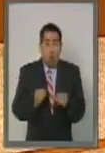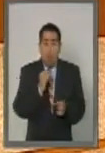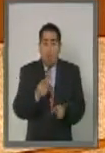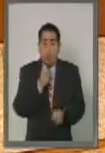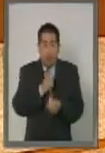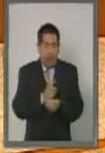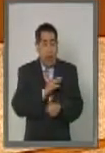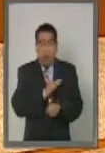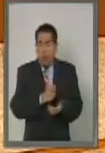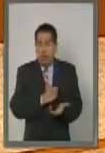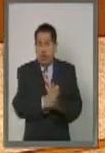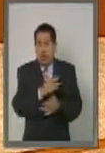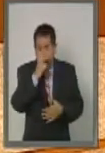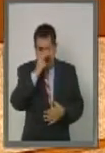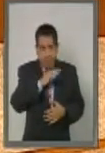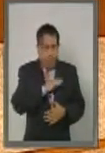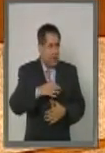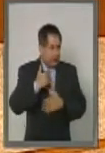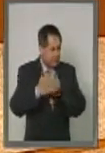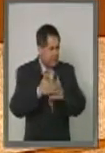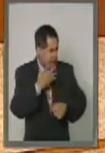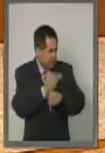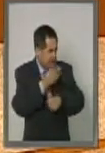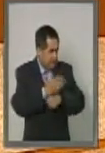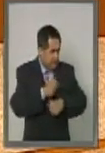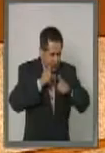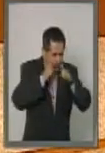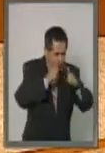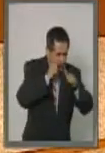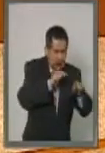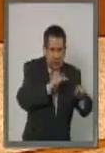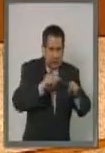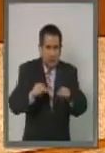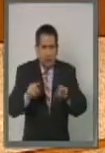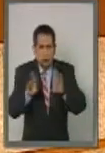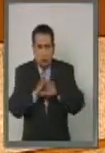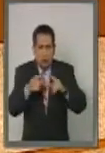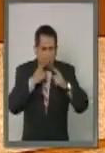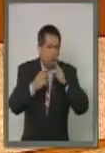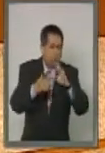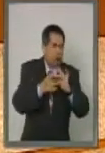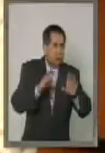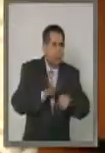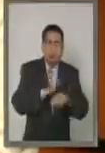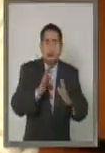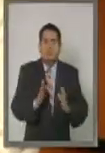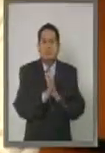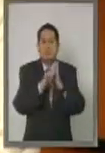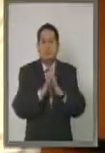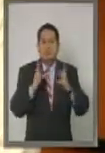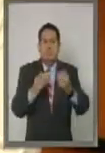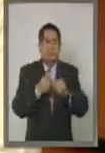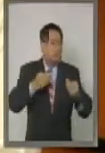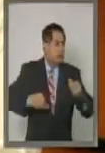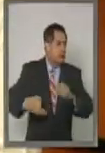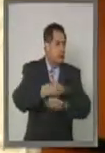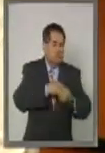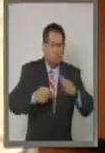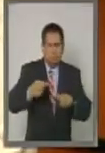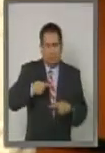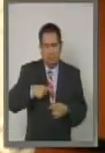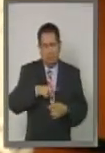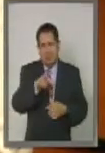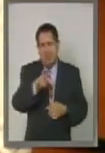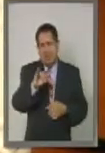posibilidades para mejorar la atención y las medidas de intervención para todas las víctimas del